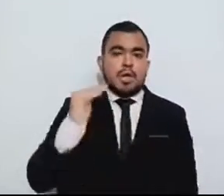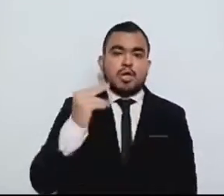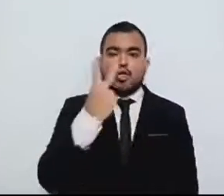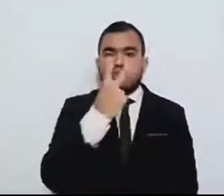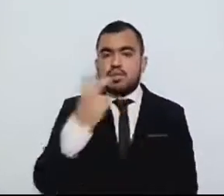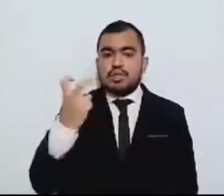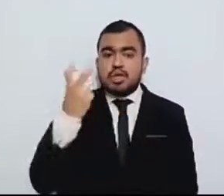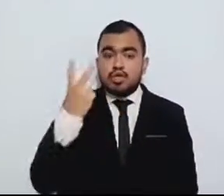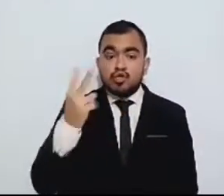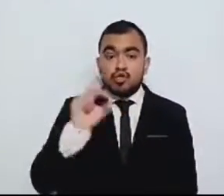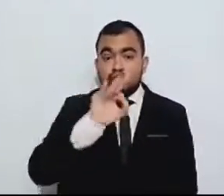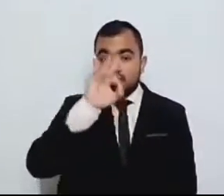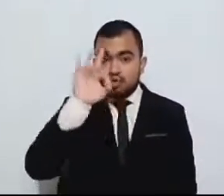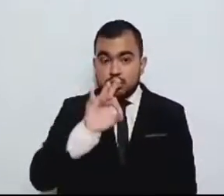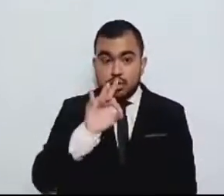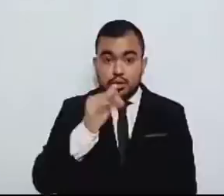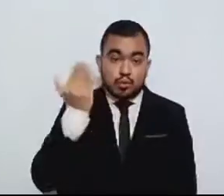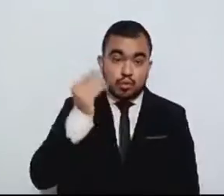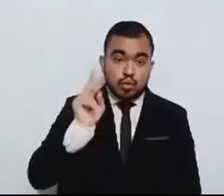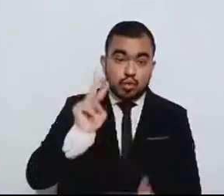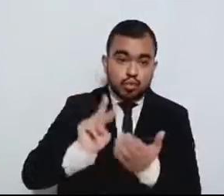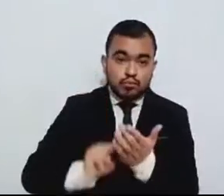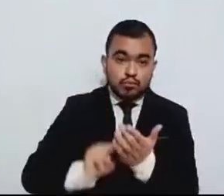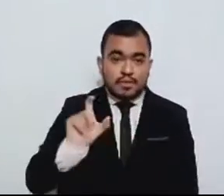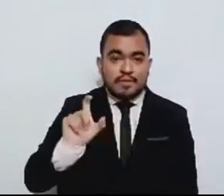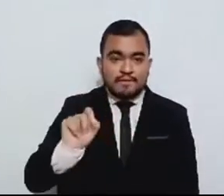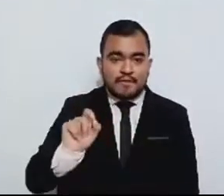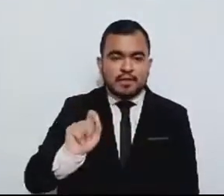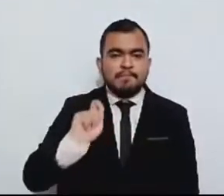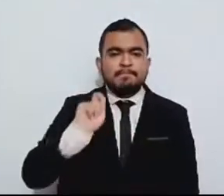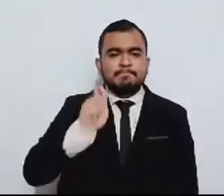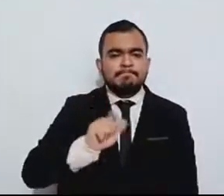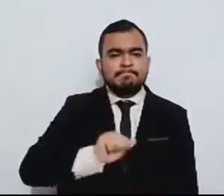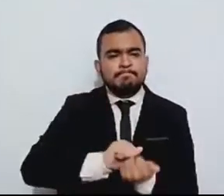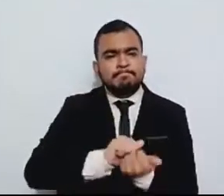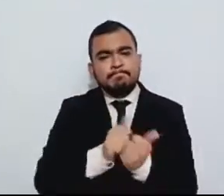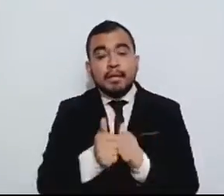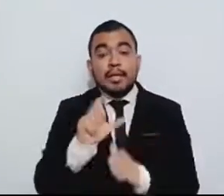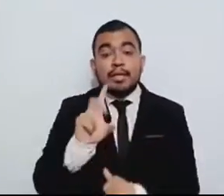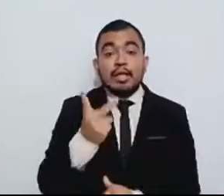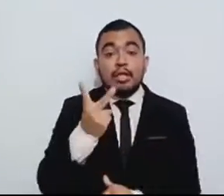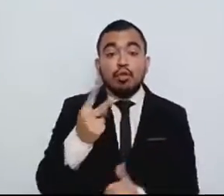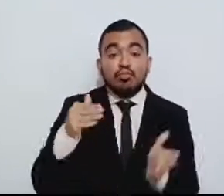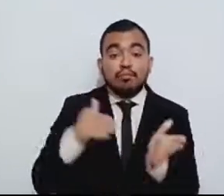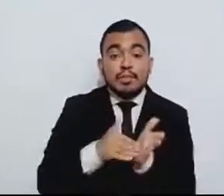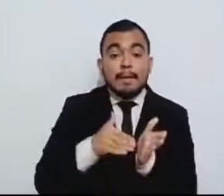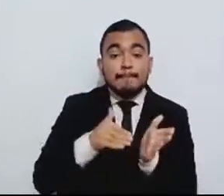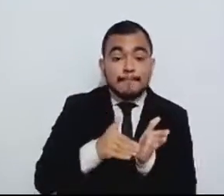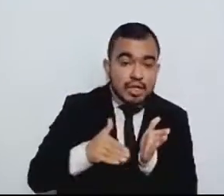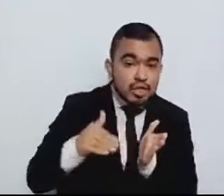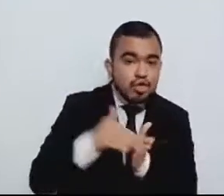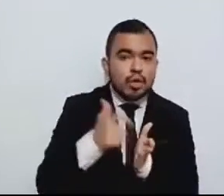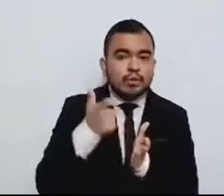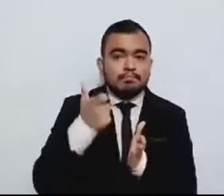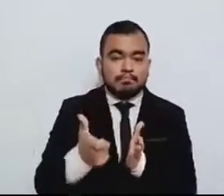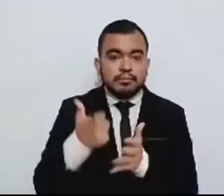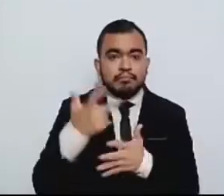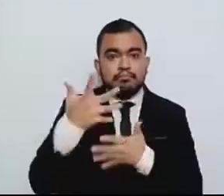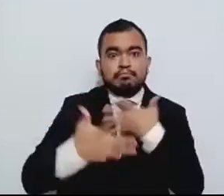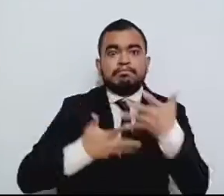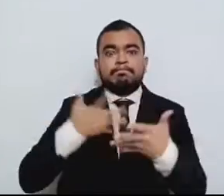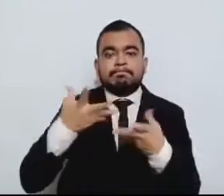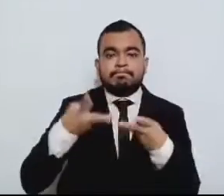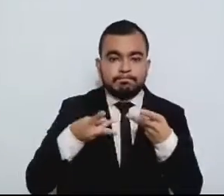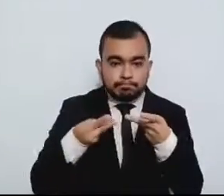que se traduce en casi a 32 mil millones de pesos en afectaciones, solamente en ese año